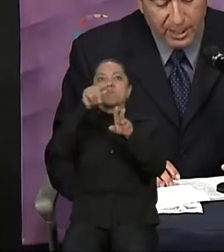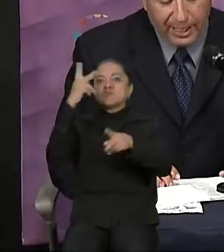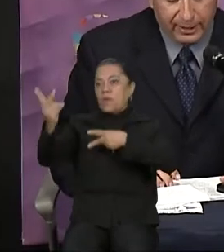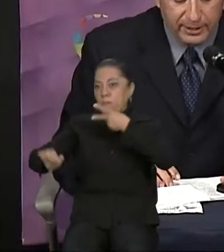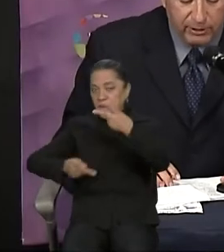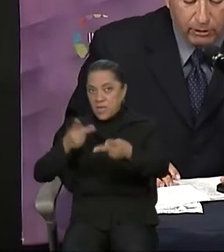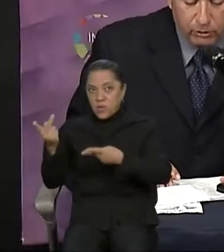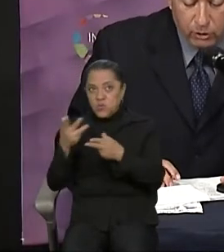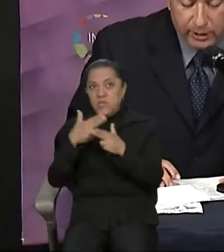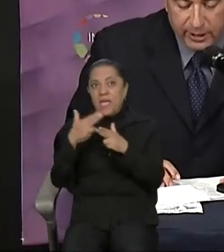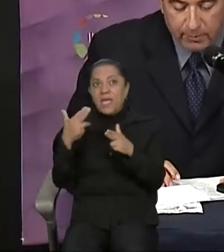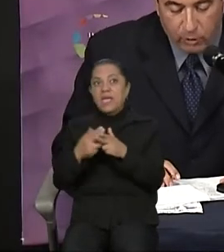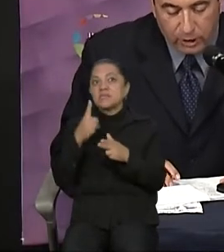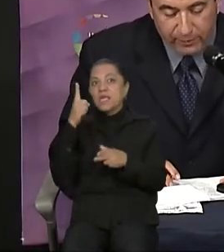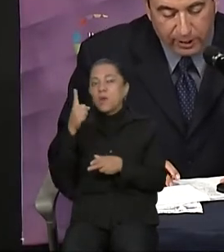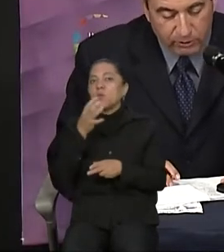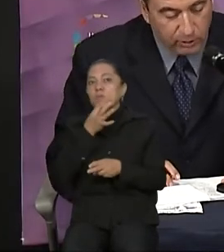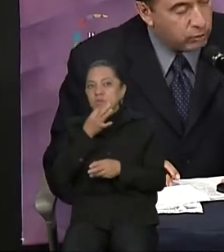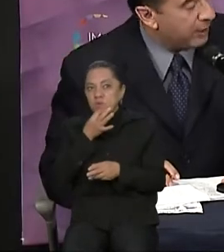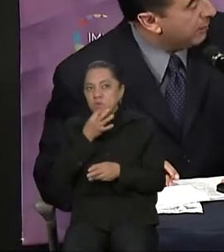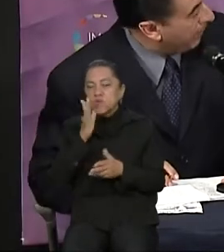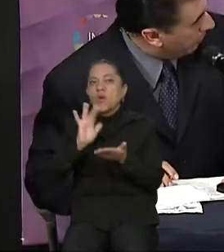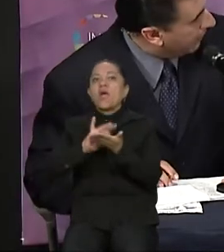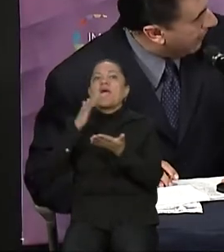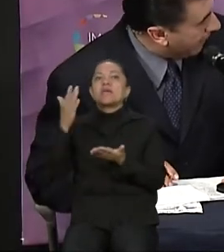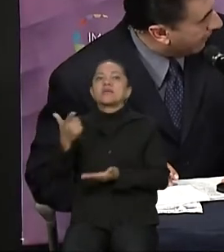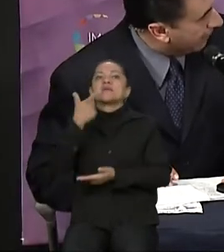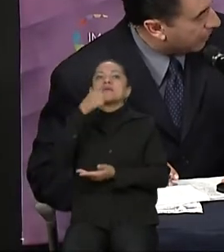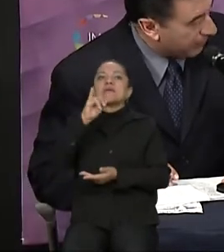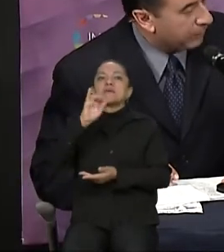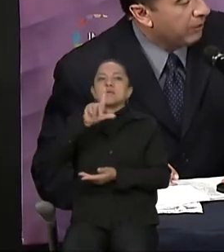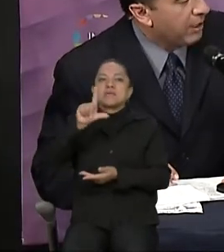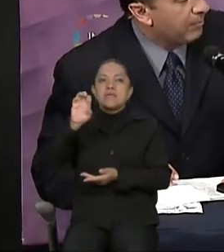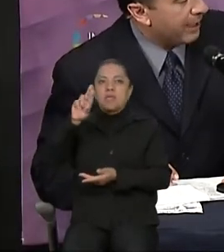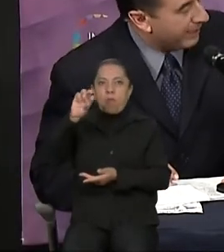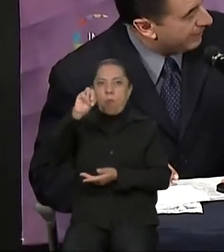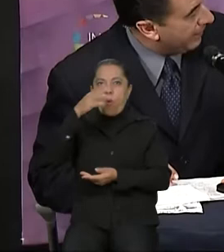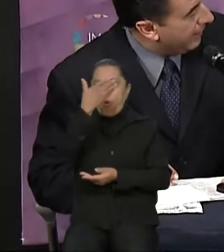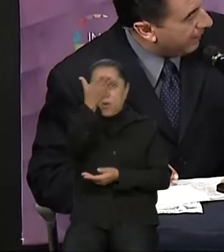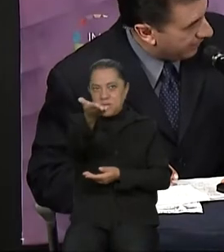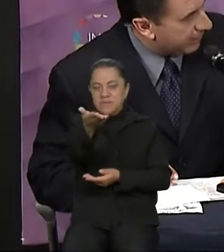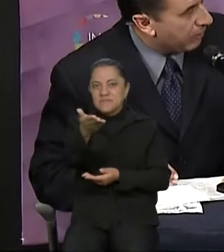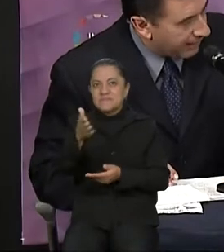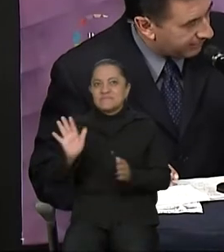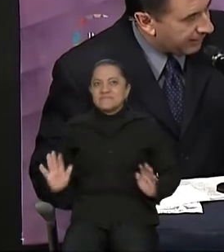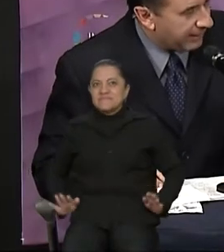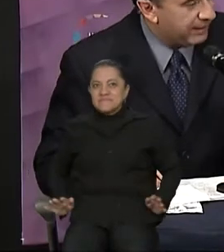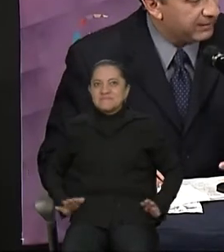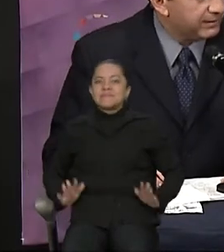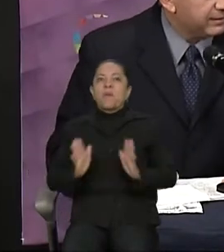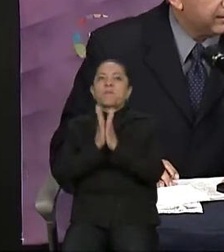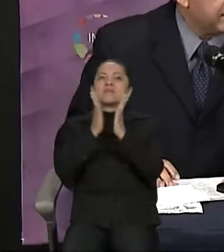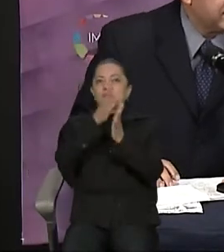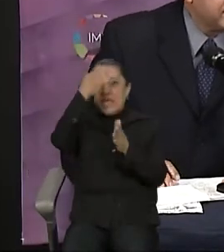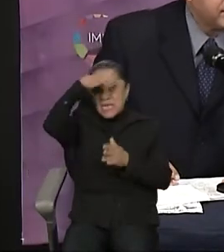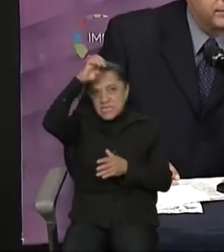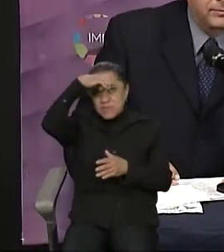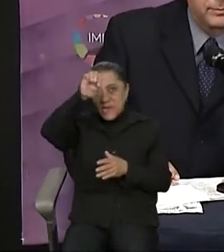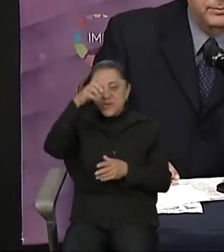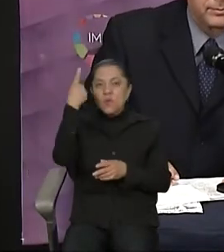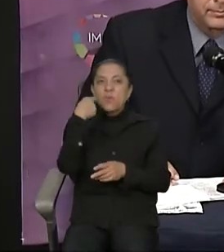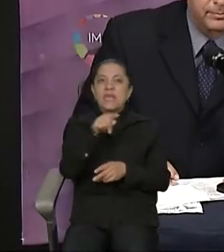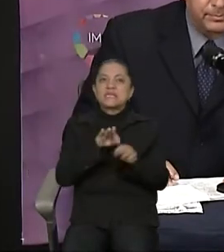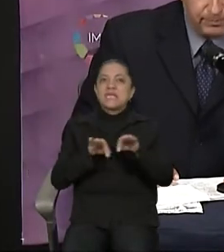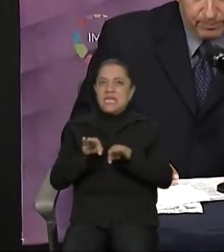minuto, agradeciendo al doctor Guillermo Oliveira Lozano su participación en carácter de experto para este ejercicio. Adelante, Liliana. Así es, ahora